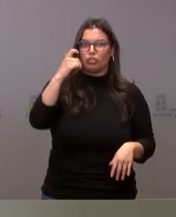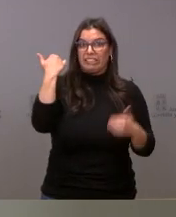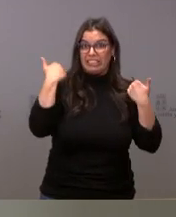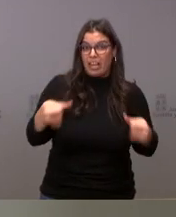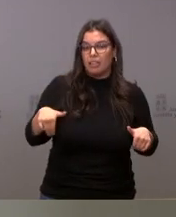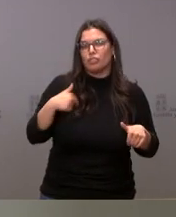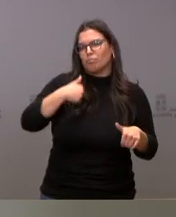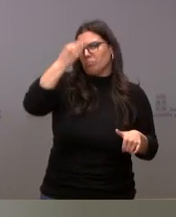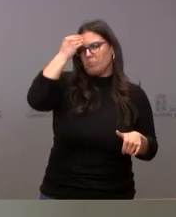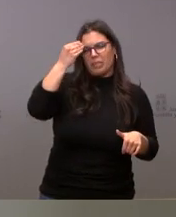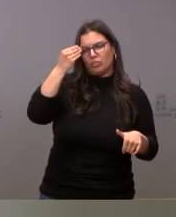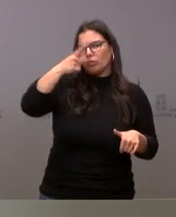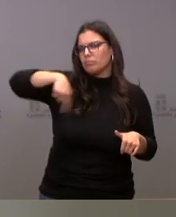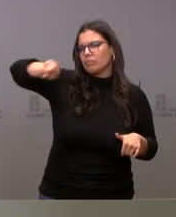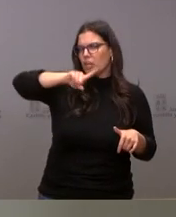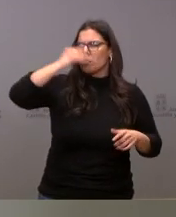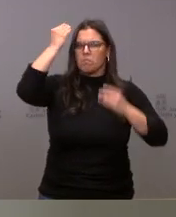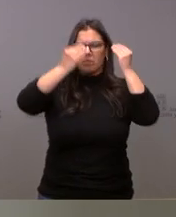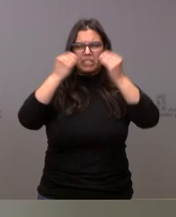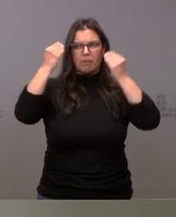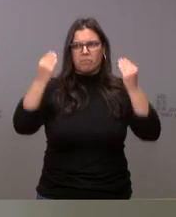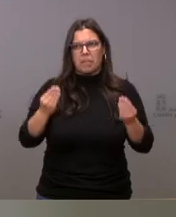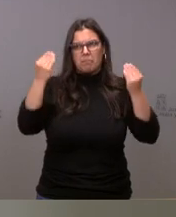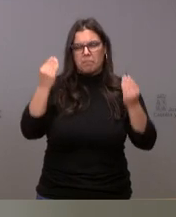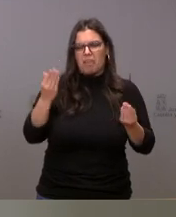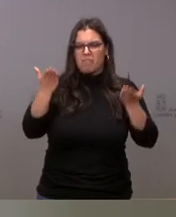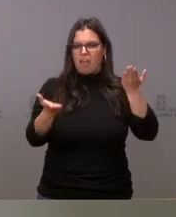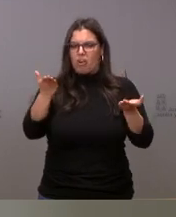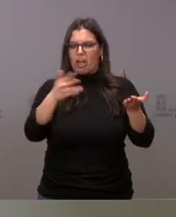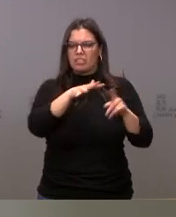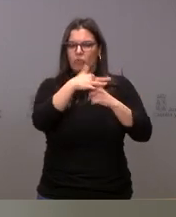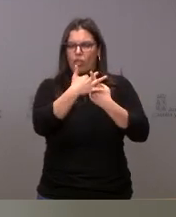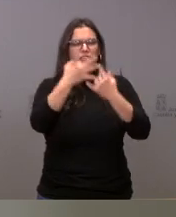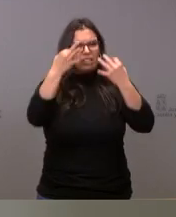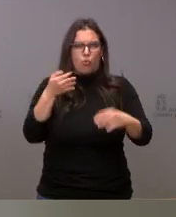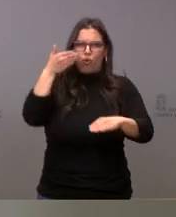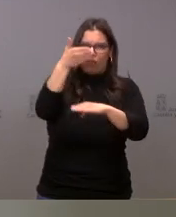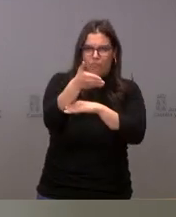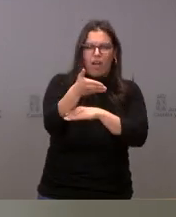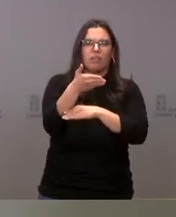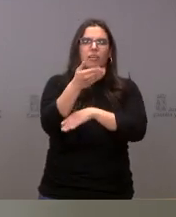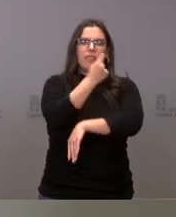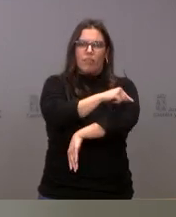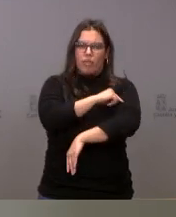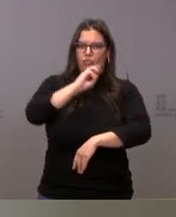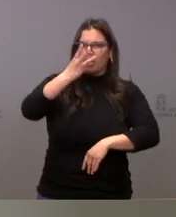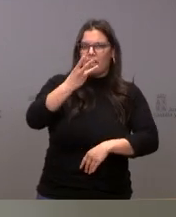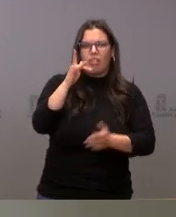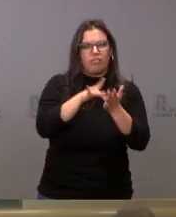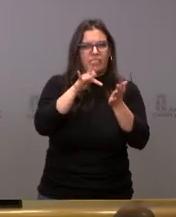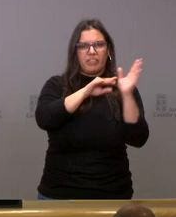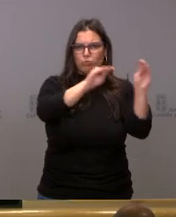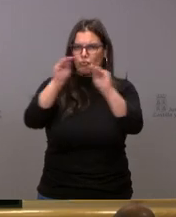que valorará convenientemente esta situación y acudirá a la vacunación cuando le corresponda por fechas.